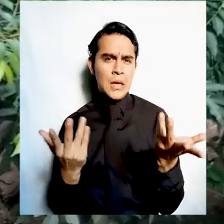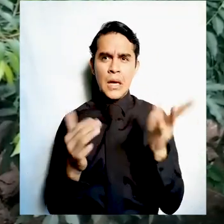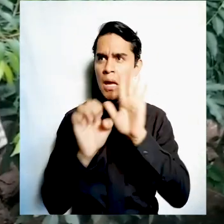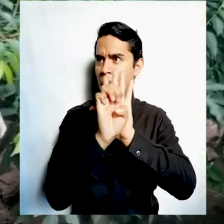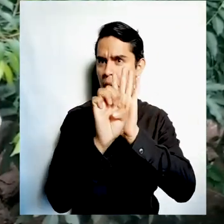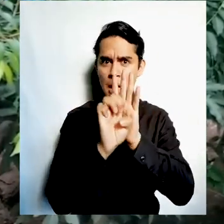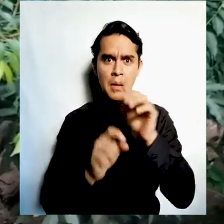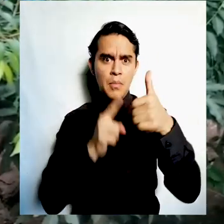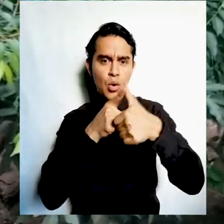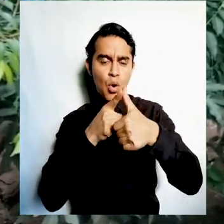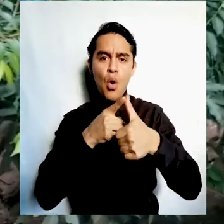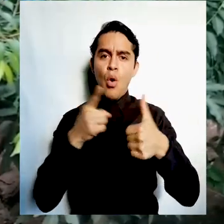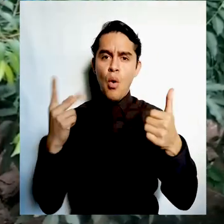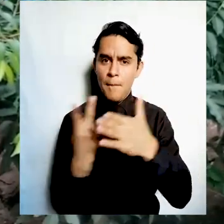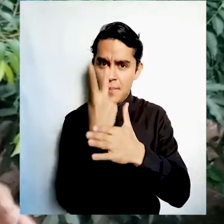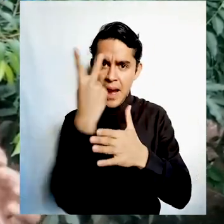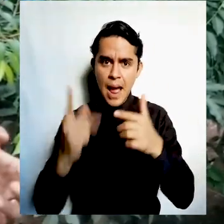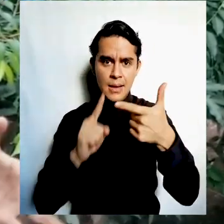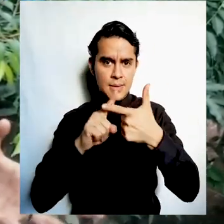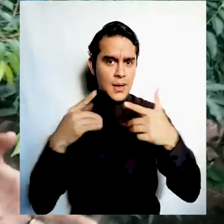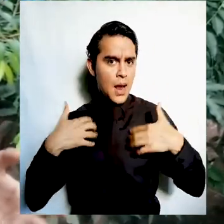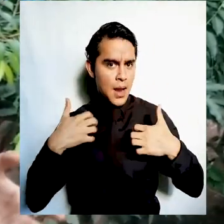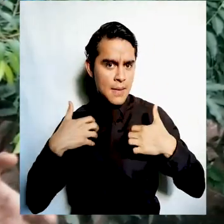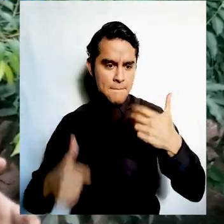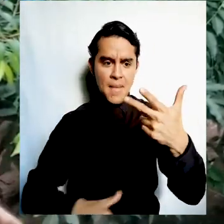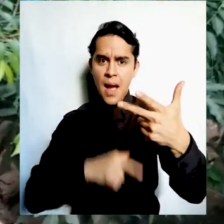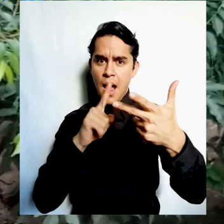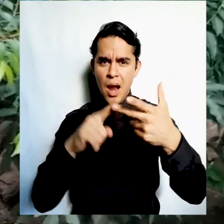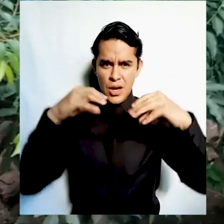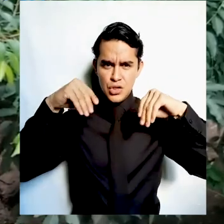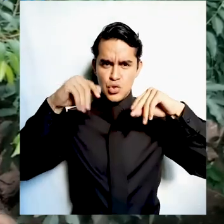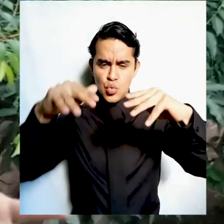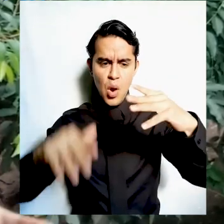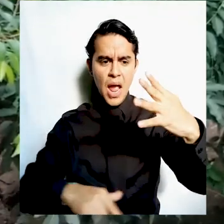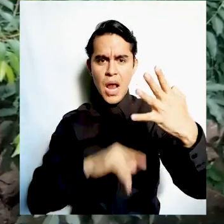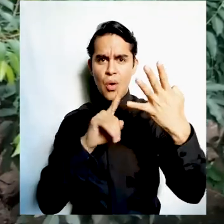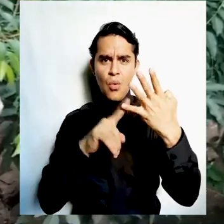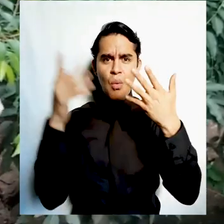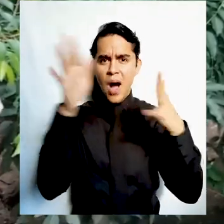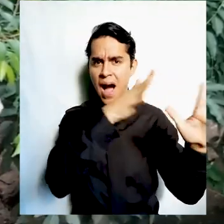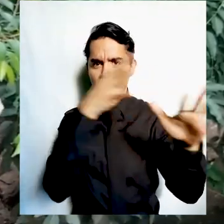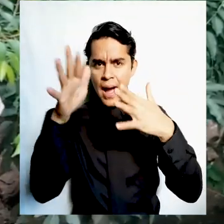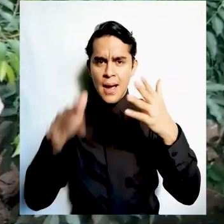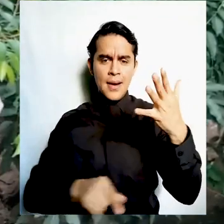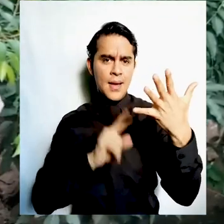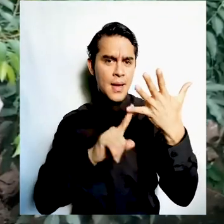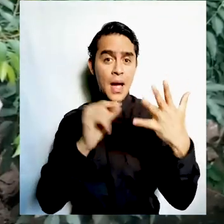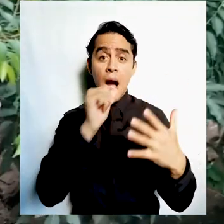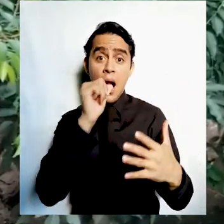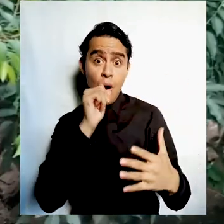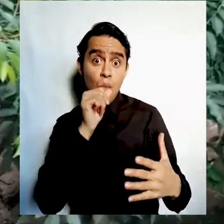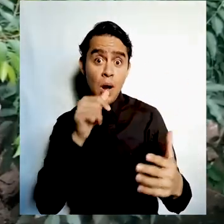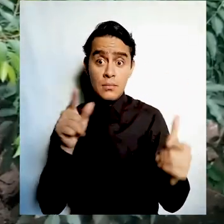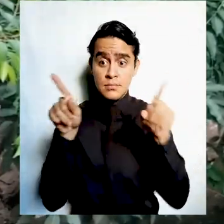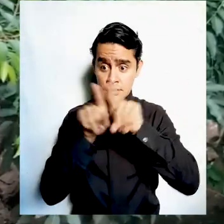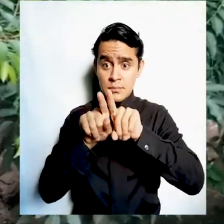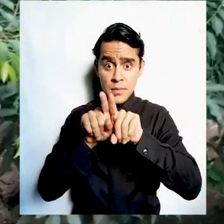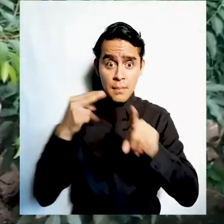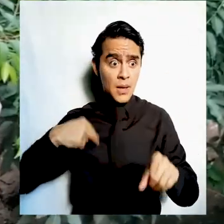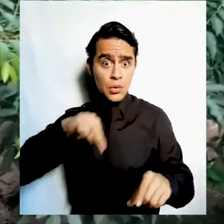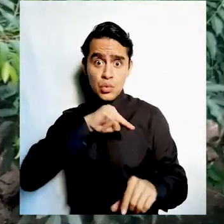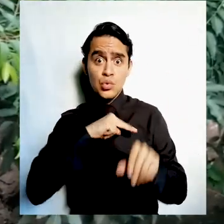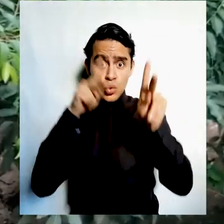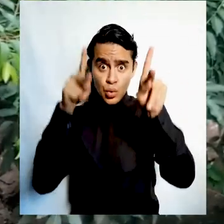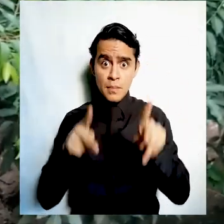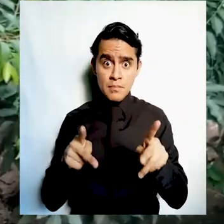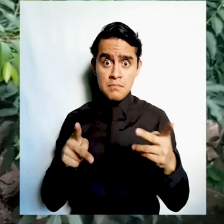las plantas los animales el suelo el aire el agua hasta incluso nosotros porque vivimos en